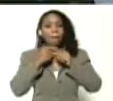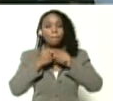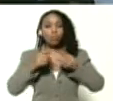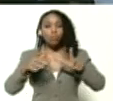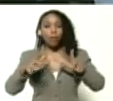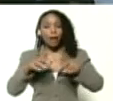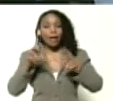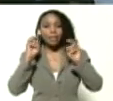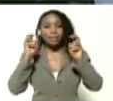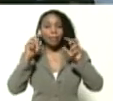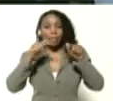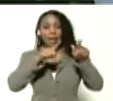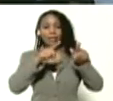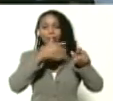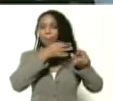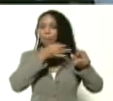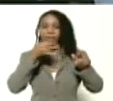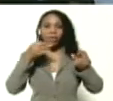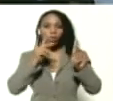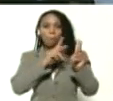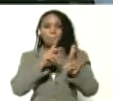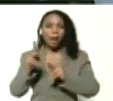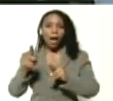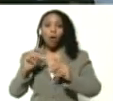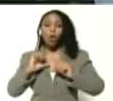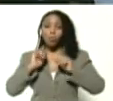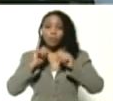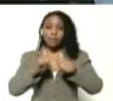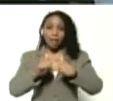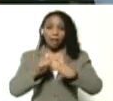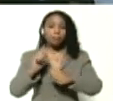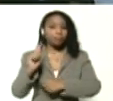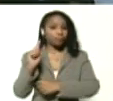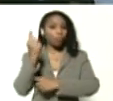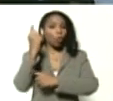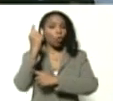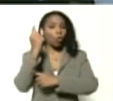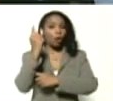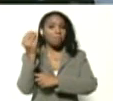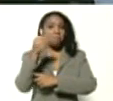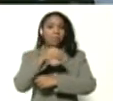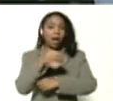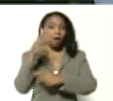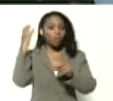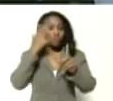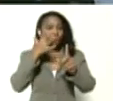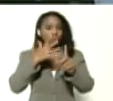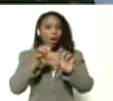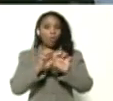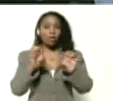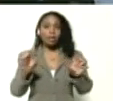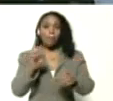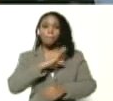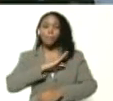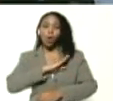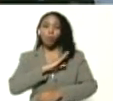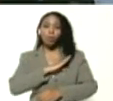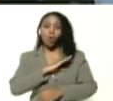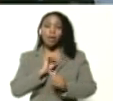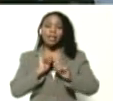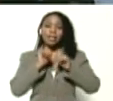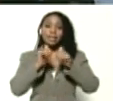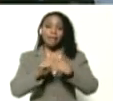en el marco de este maravilloso plan podemos comenzar primeramente verdad además de lo que es la formación educativa propiamente nosotros hemos